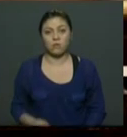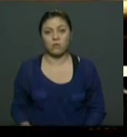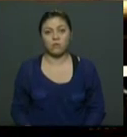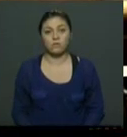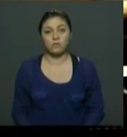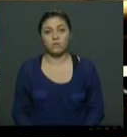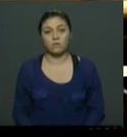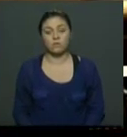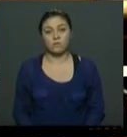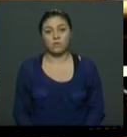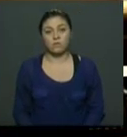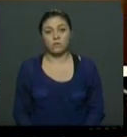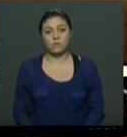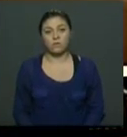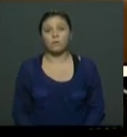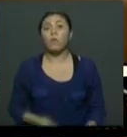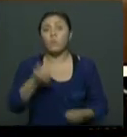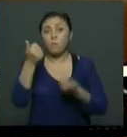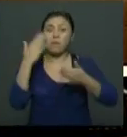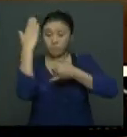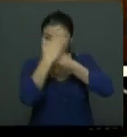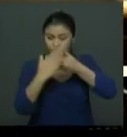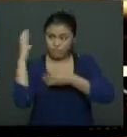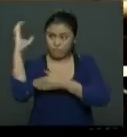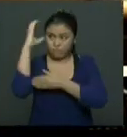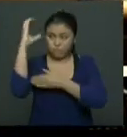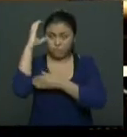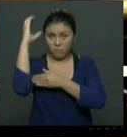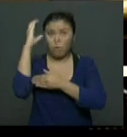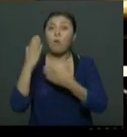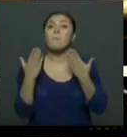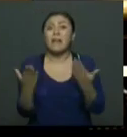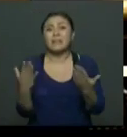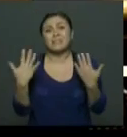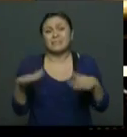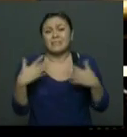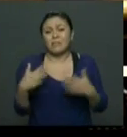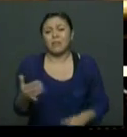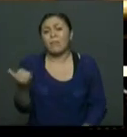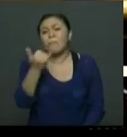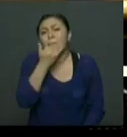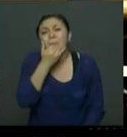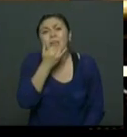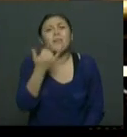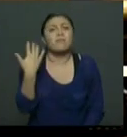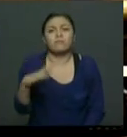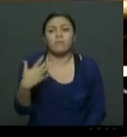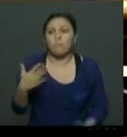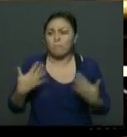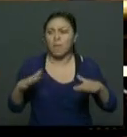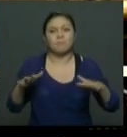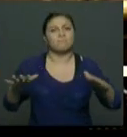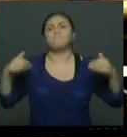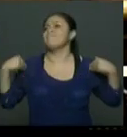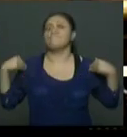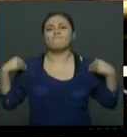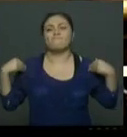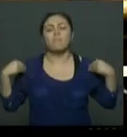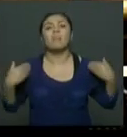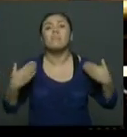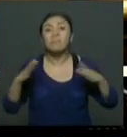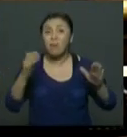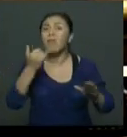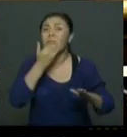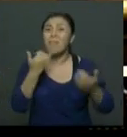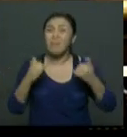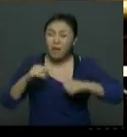Sin duda en Colombia existe un fenómeno de abstención activa y quienes venimos